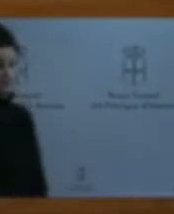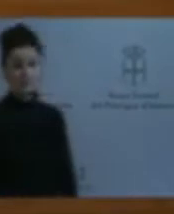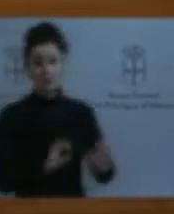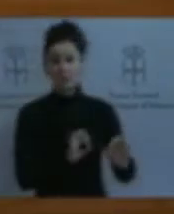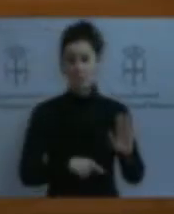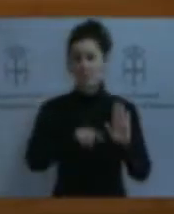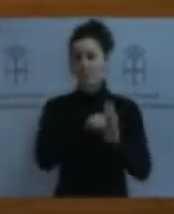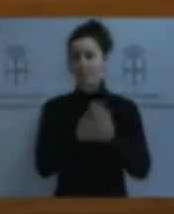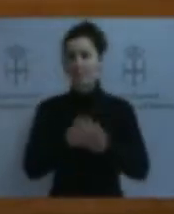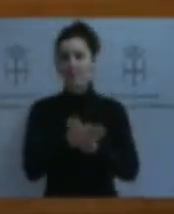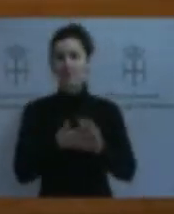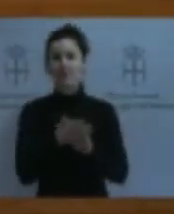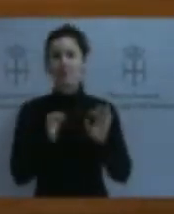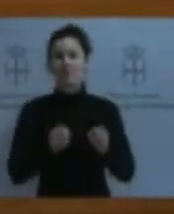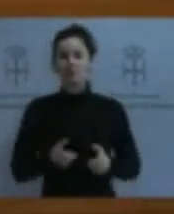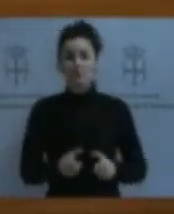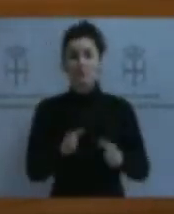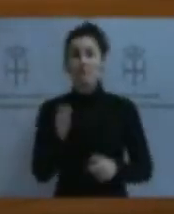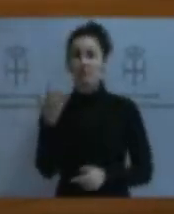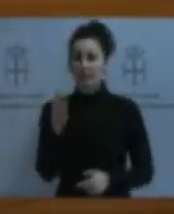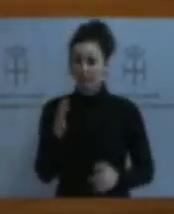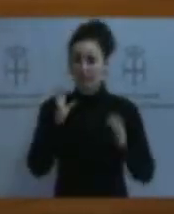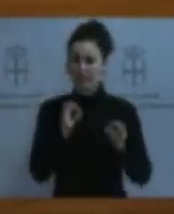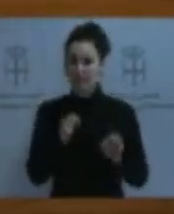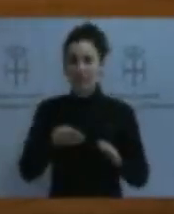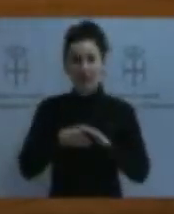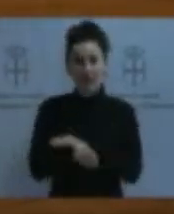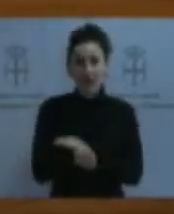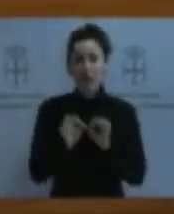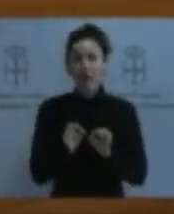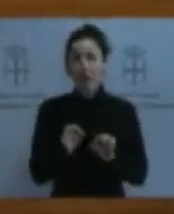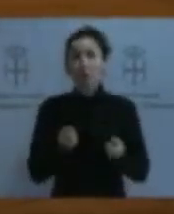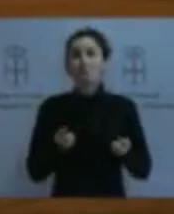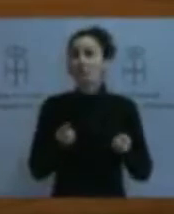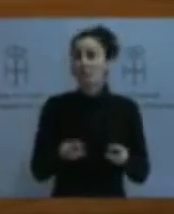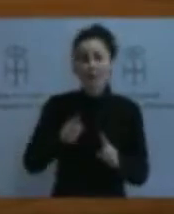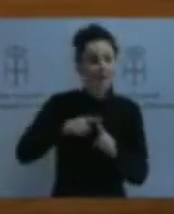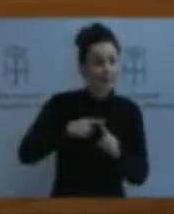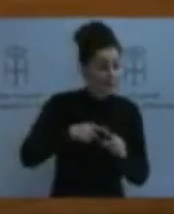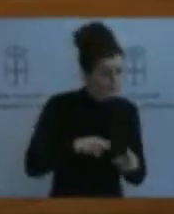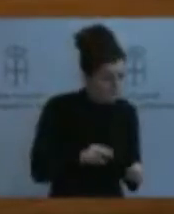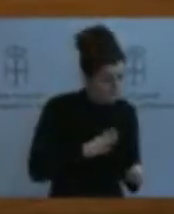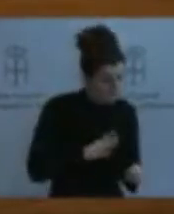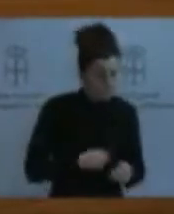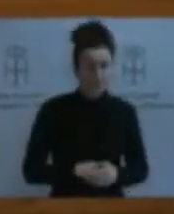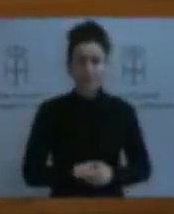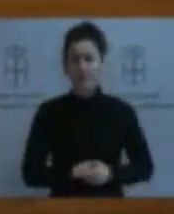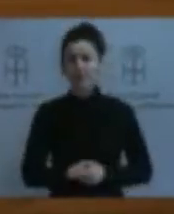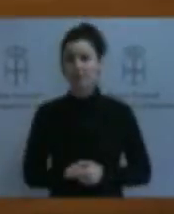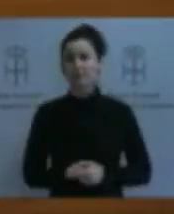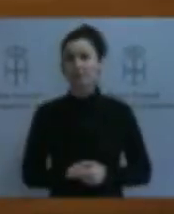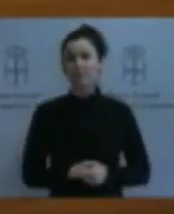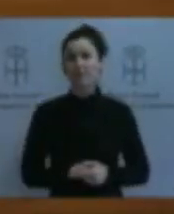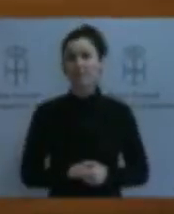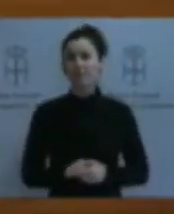totales admisibles de captura y en cantidades suficientes de todas las especies sometidas a cupo. Perdón, es que como no tengo, no he